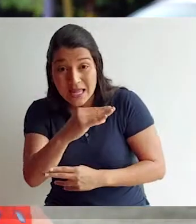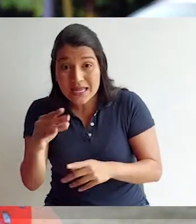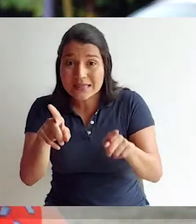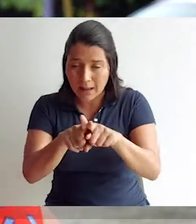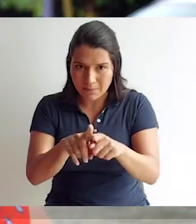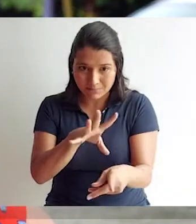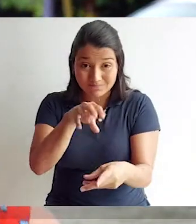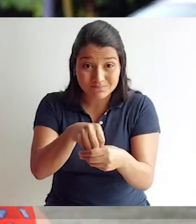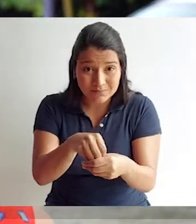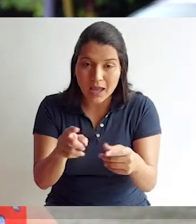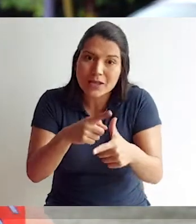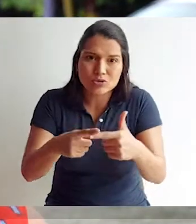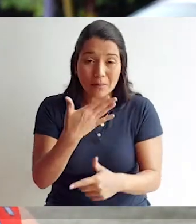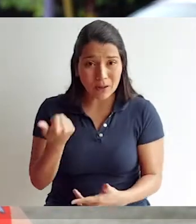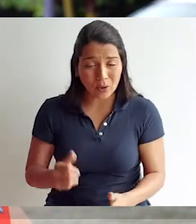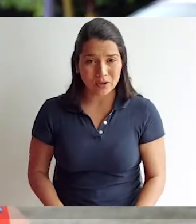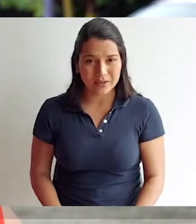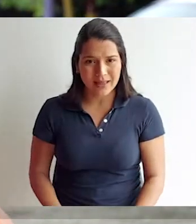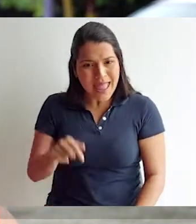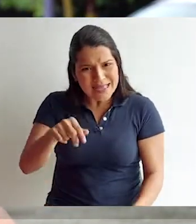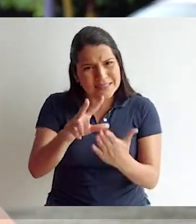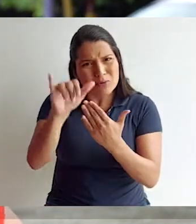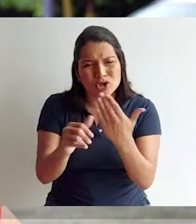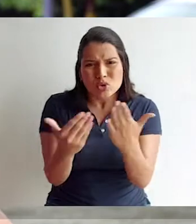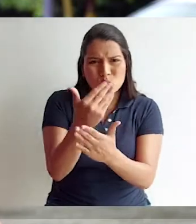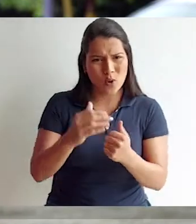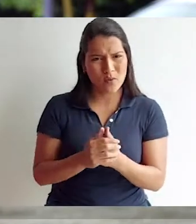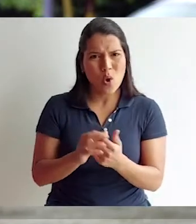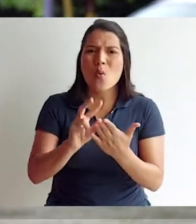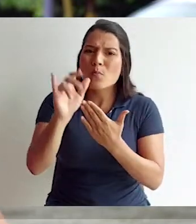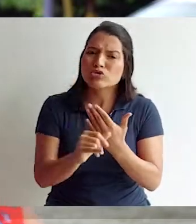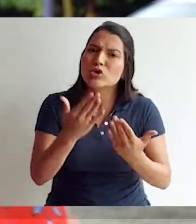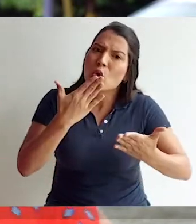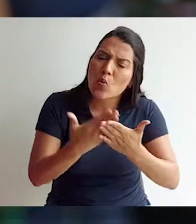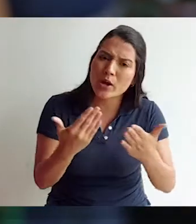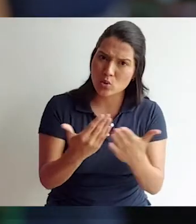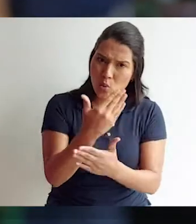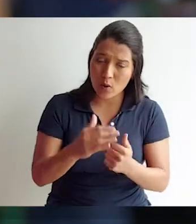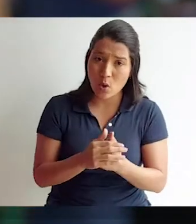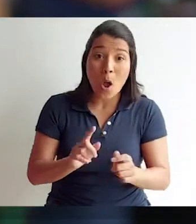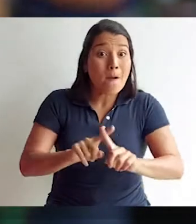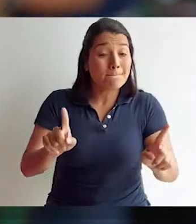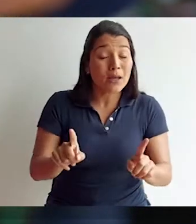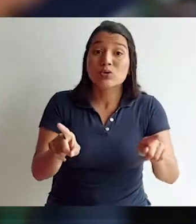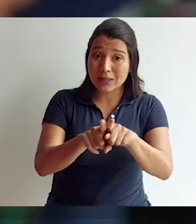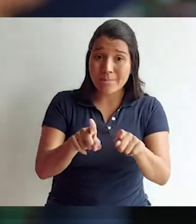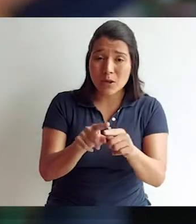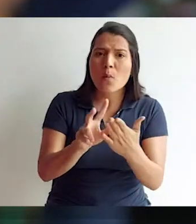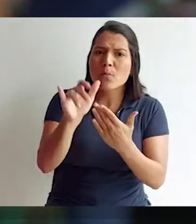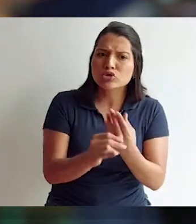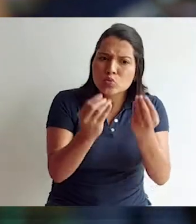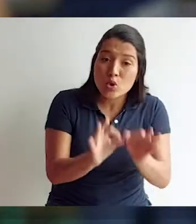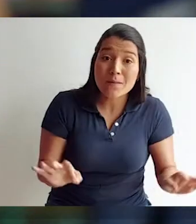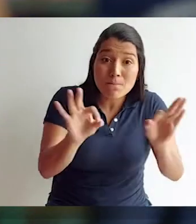arrimen y apoyen y vean la idea y la conozcan y se involucren, va a ser mejor. Esto es un proyecto de innovación, es